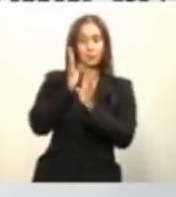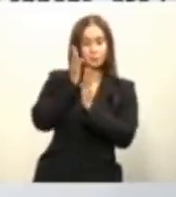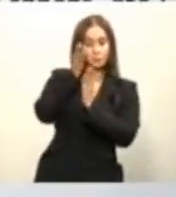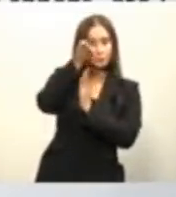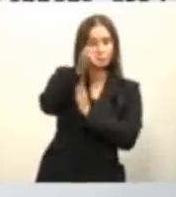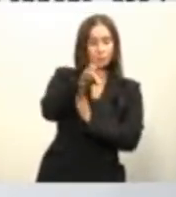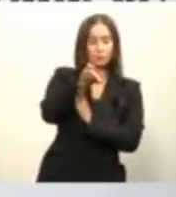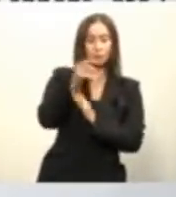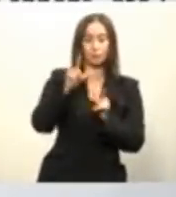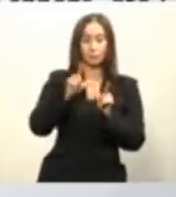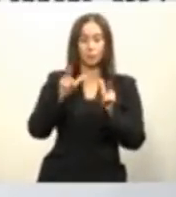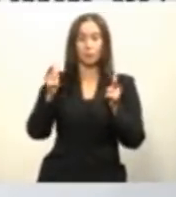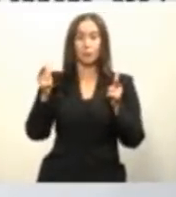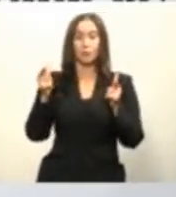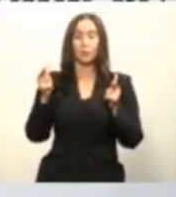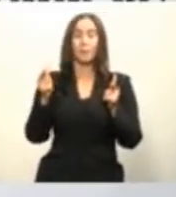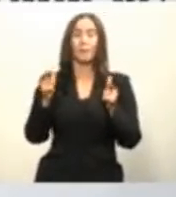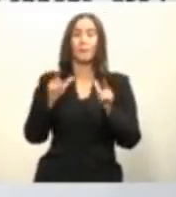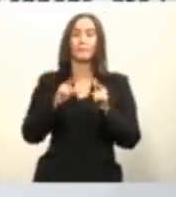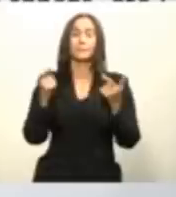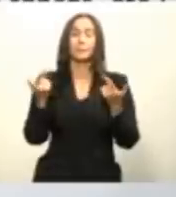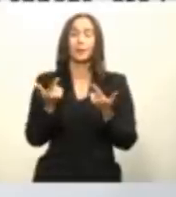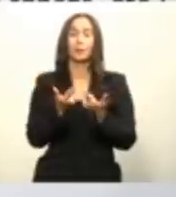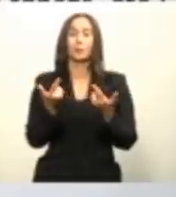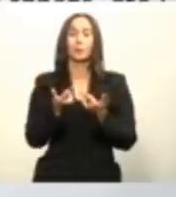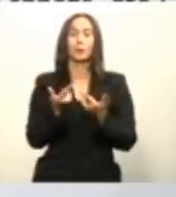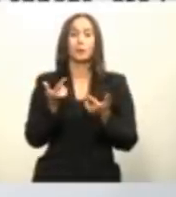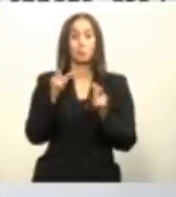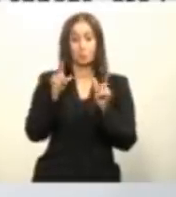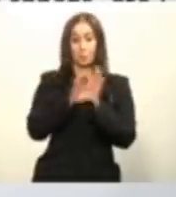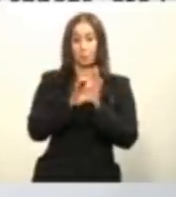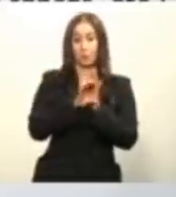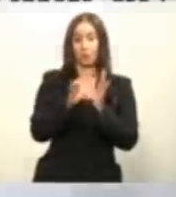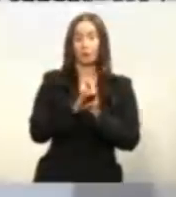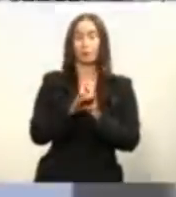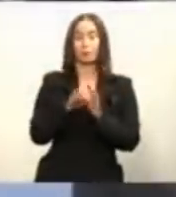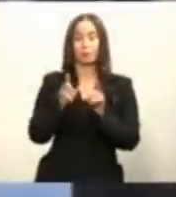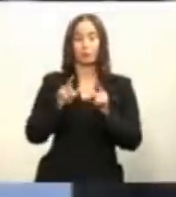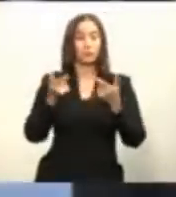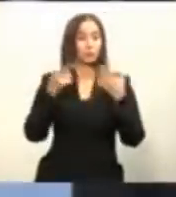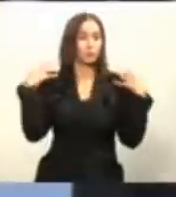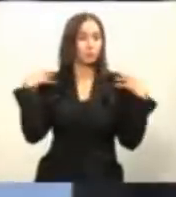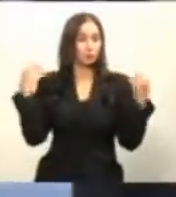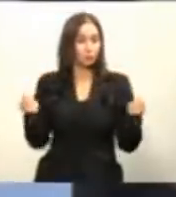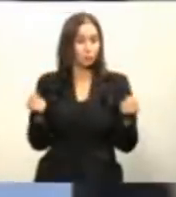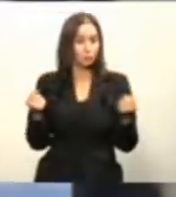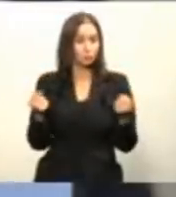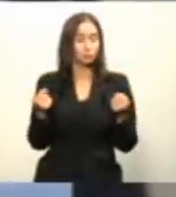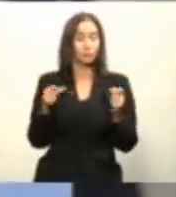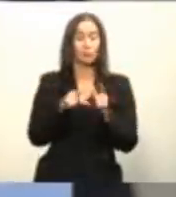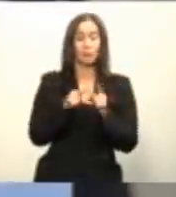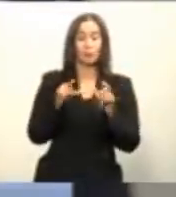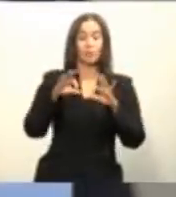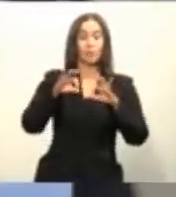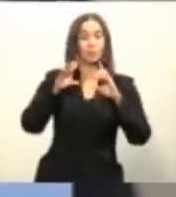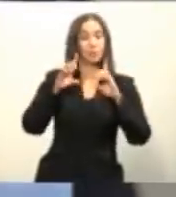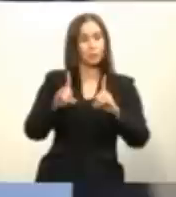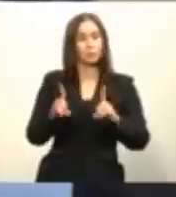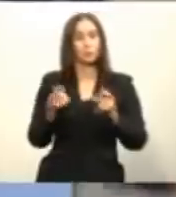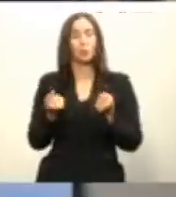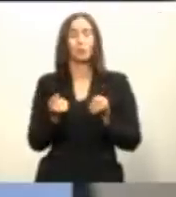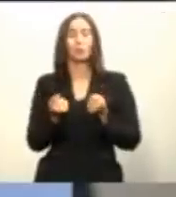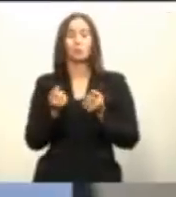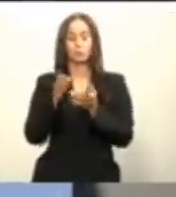productivos del país como el gremial como es el caso el sector salud sector educación los cuerpos castrense